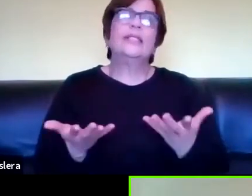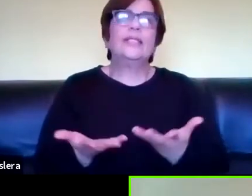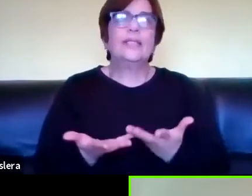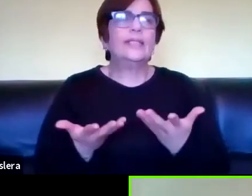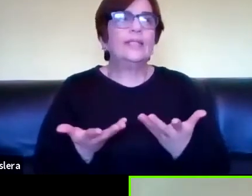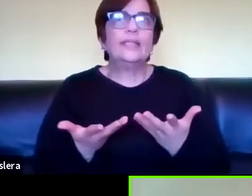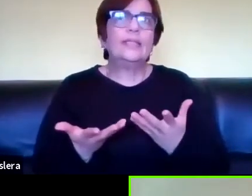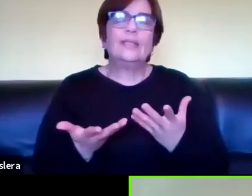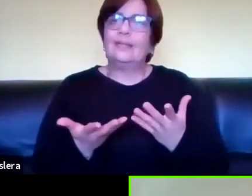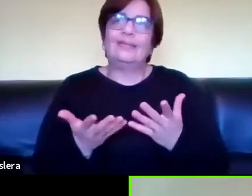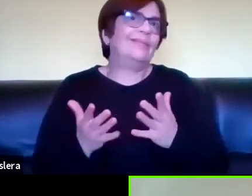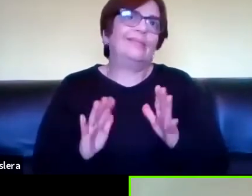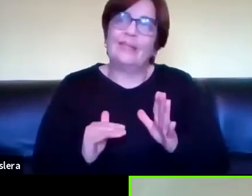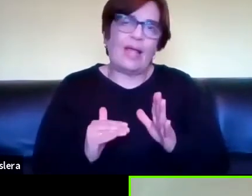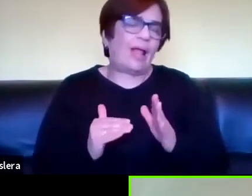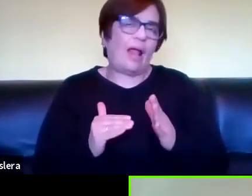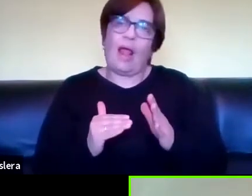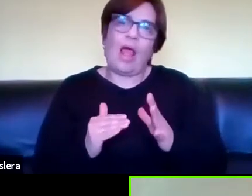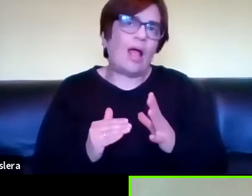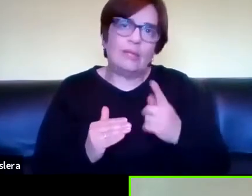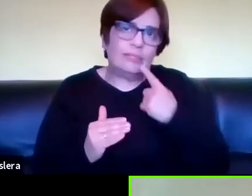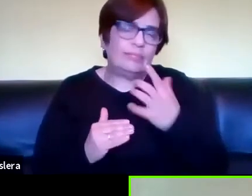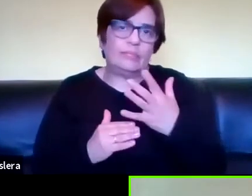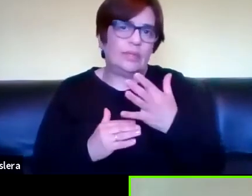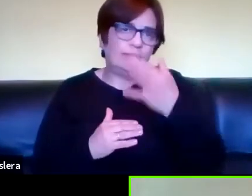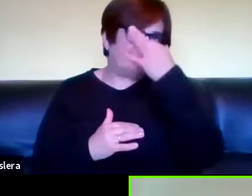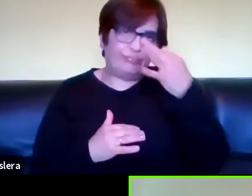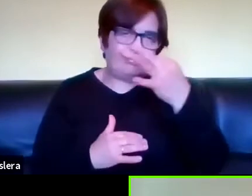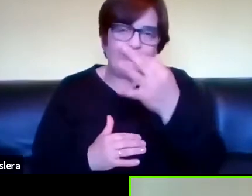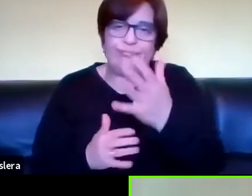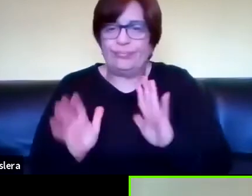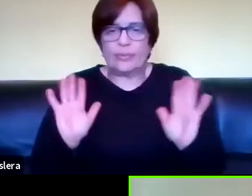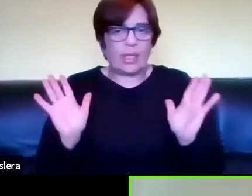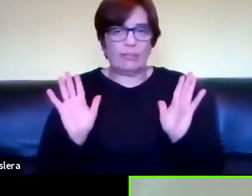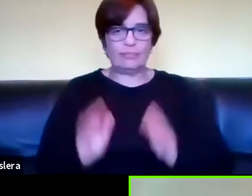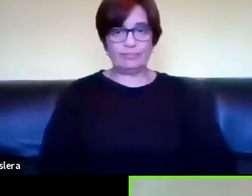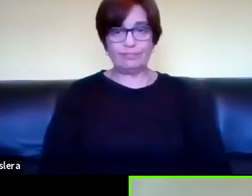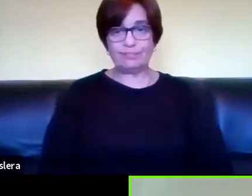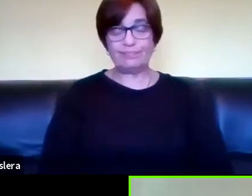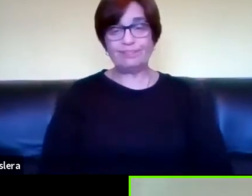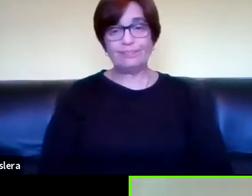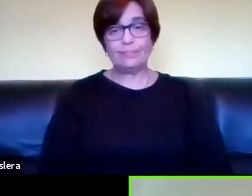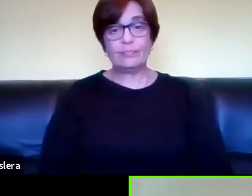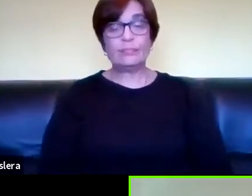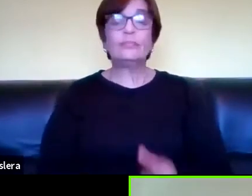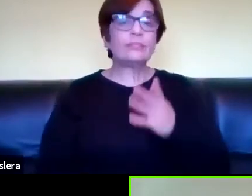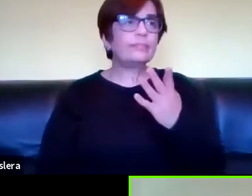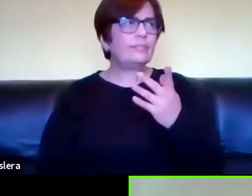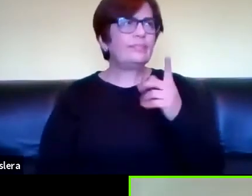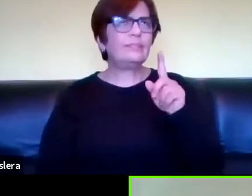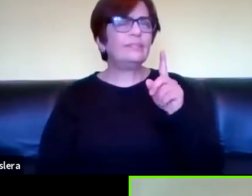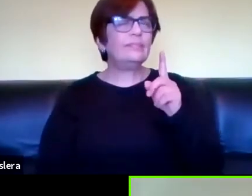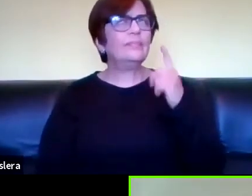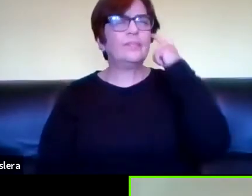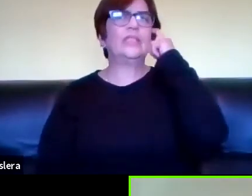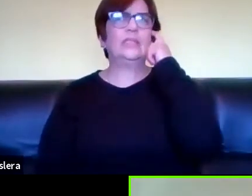interpela nos atrapa entonces la pregunta es